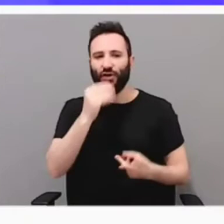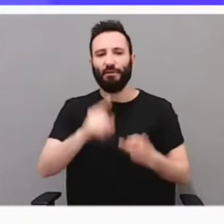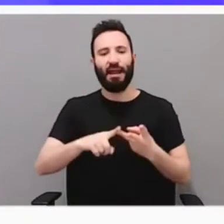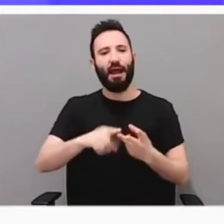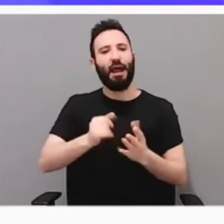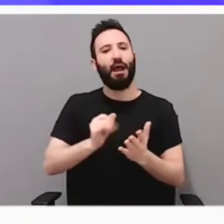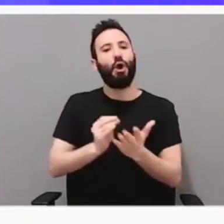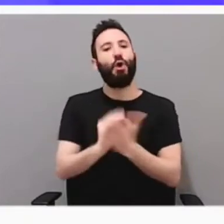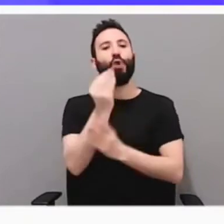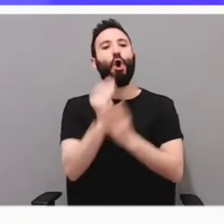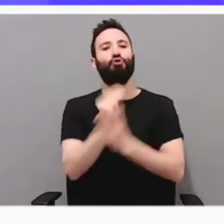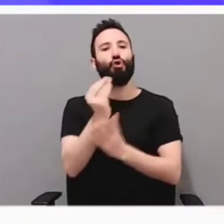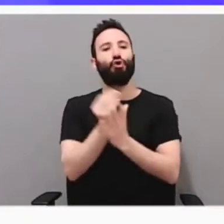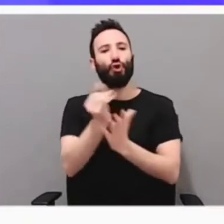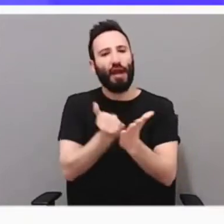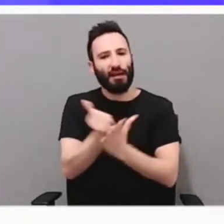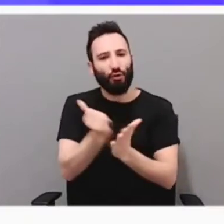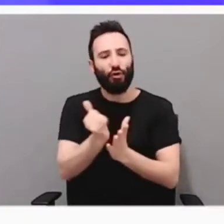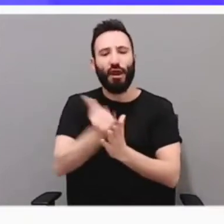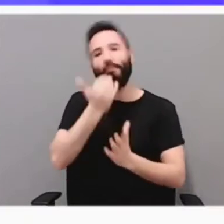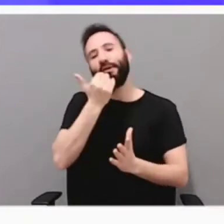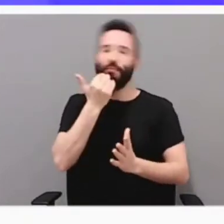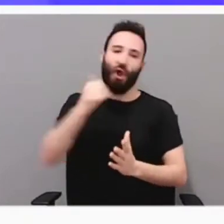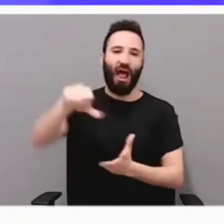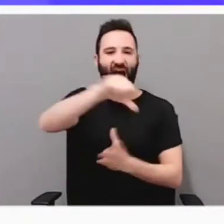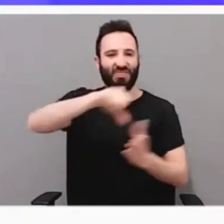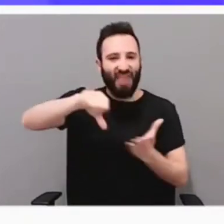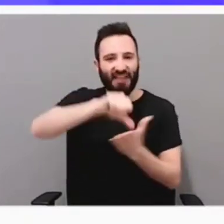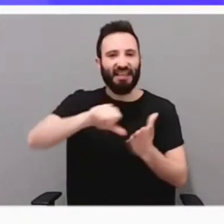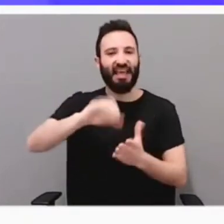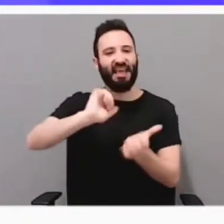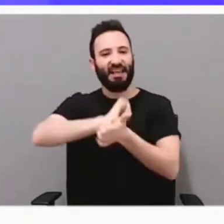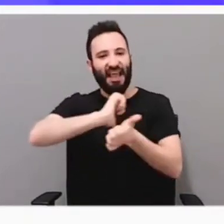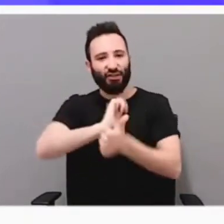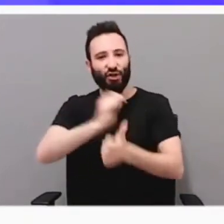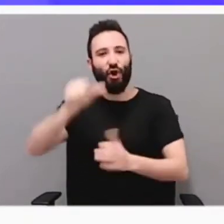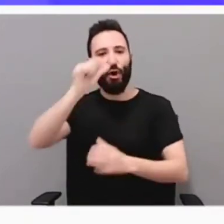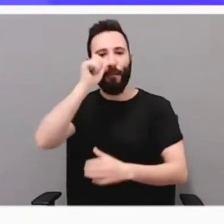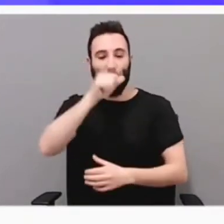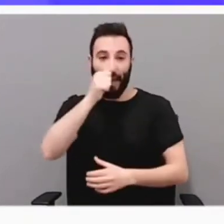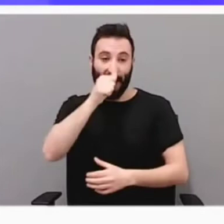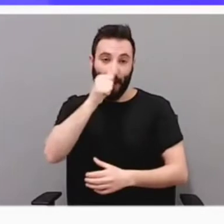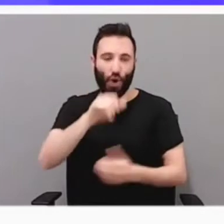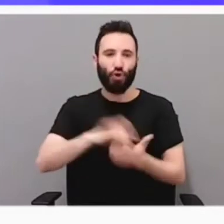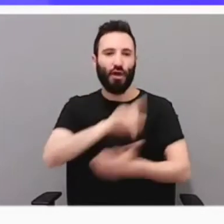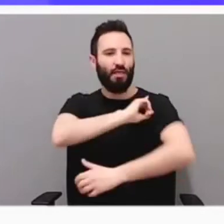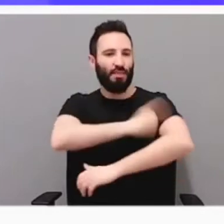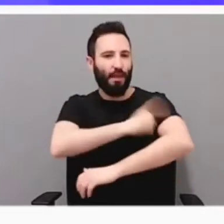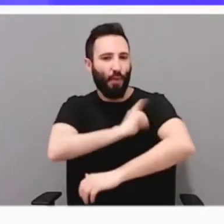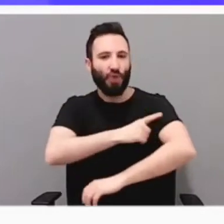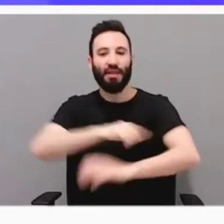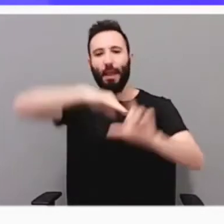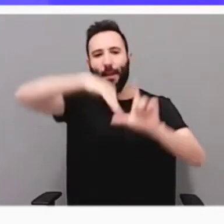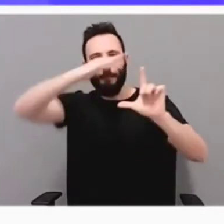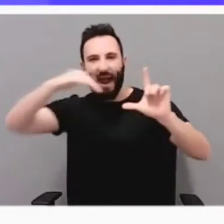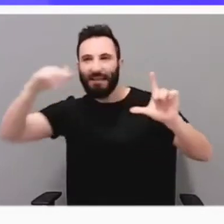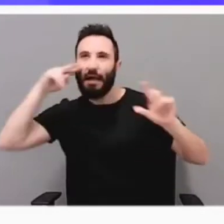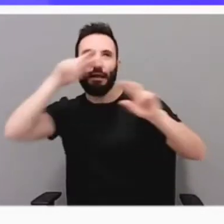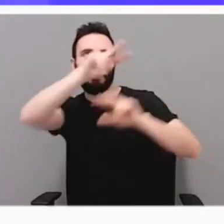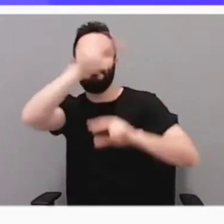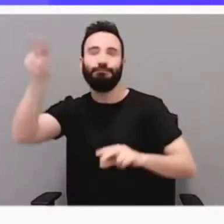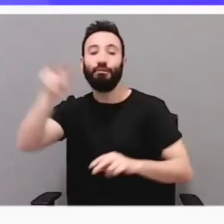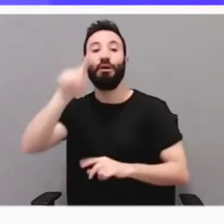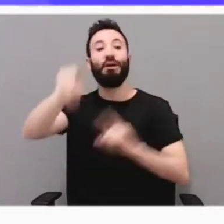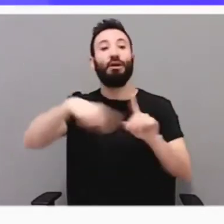son nuestros aceites, quesos y vinos, la oferta de naturaleza y deporte, la cultura, la observación del paisaje, ofrecemos la posibilidad de ir